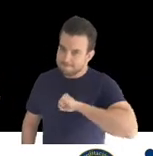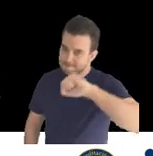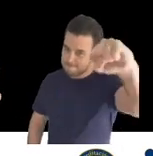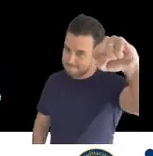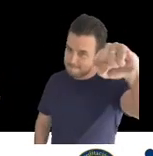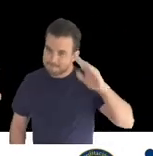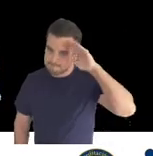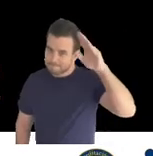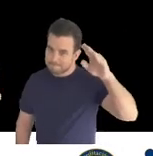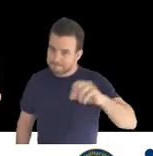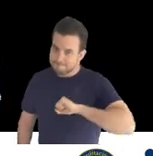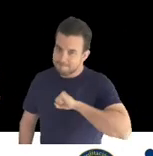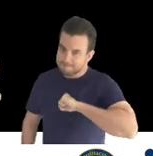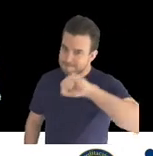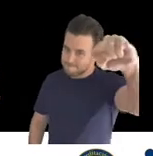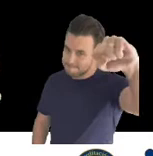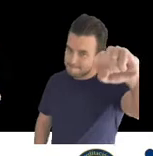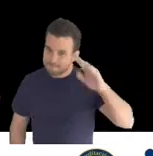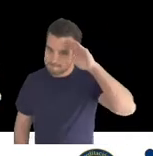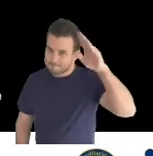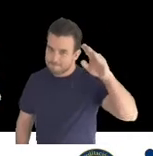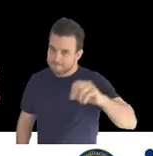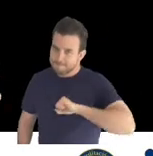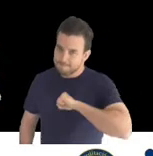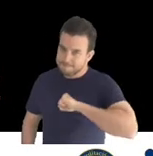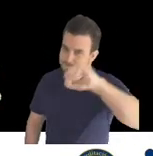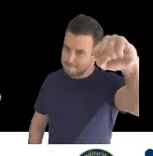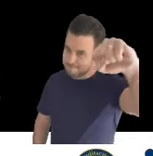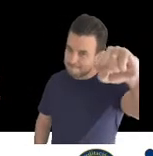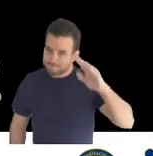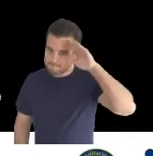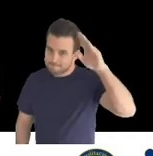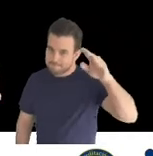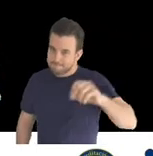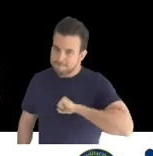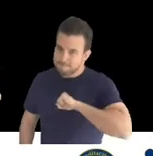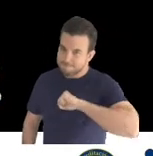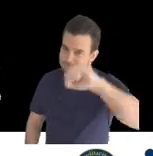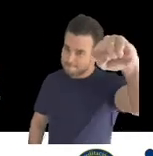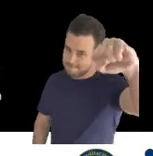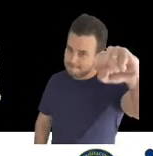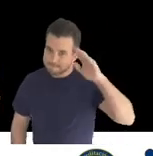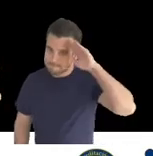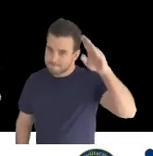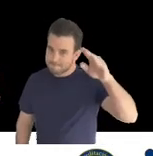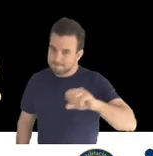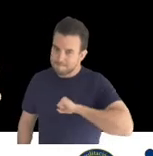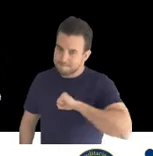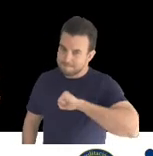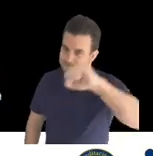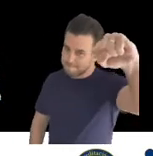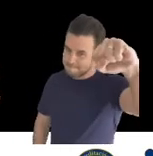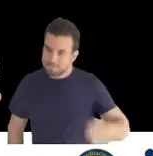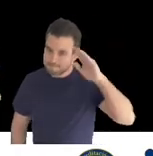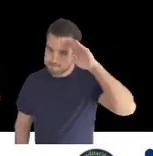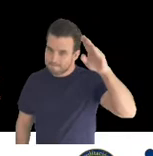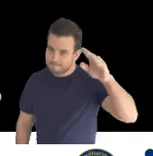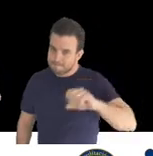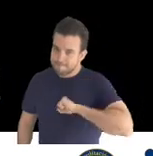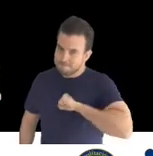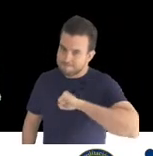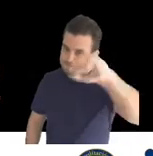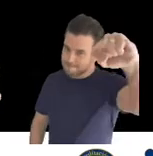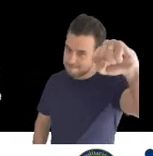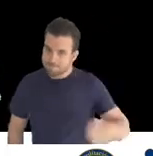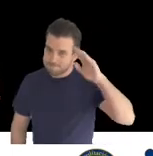y allí comienzo a trabajar un periodo de dos años en la Subdirección de Aseguramiento de la Calidad